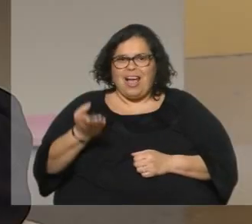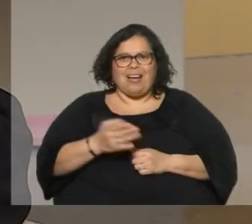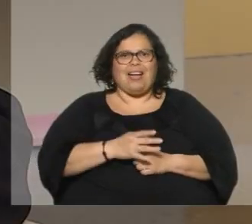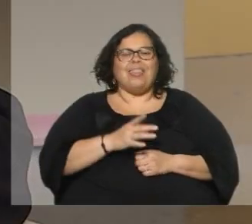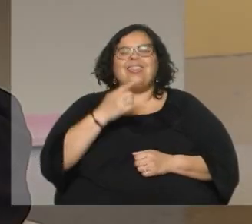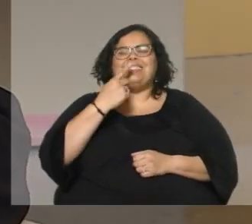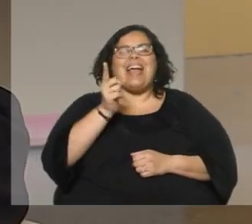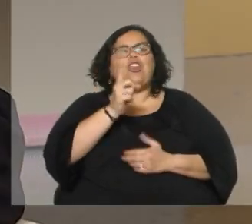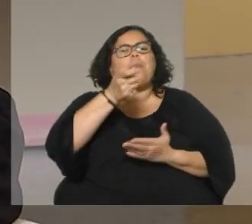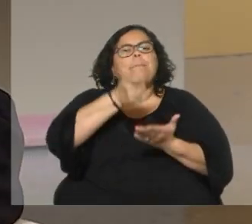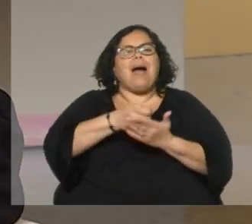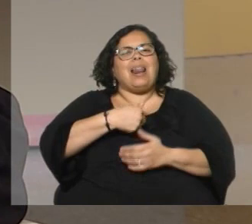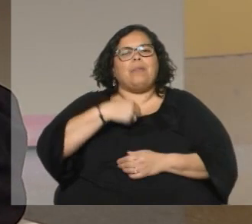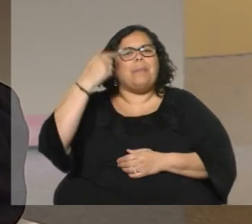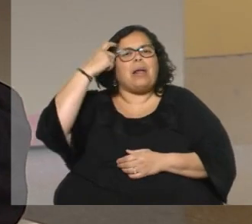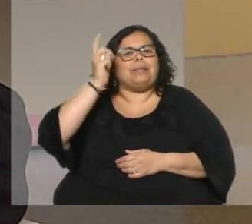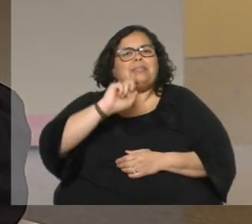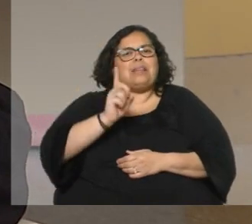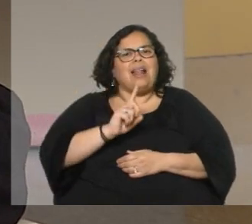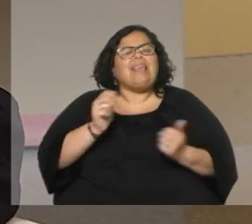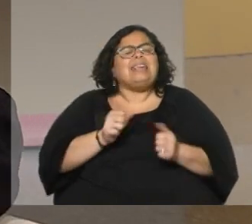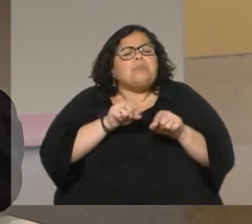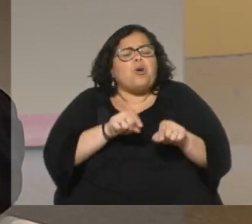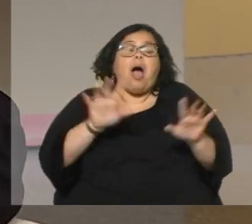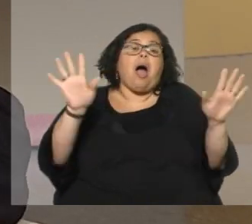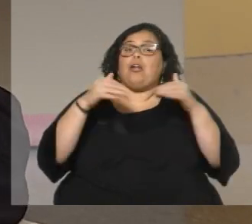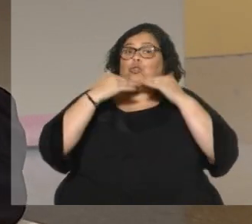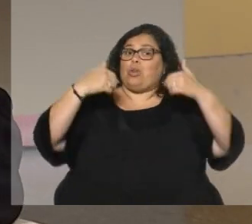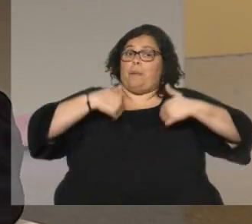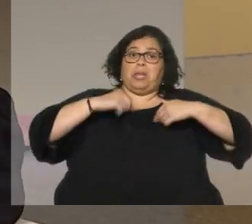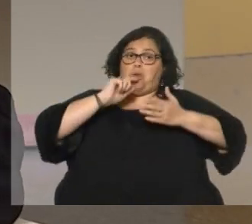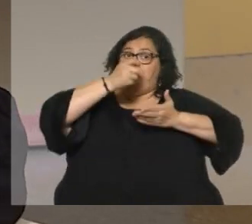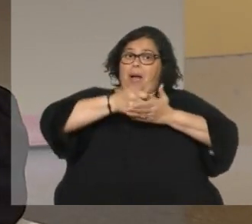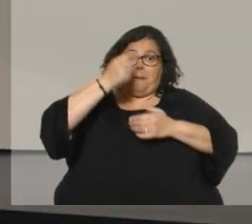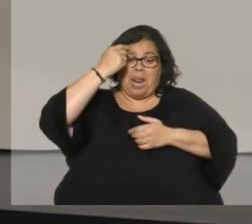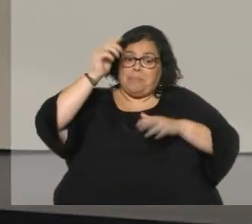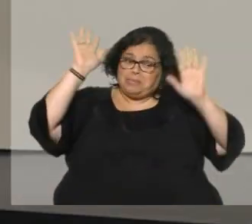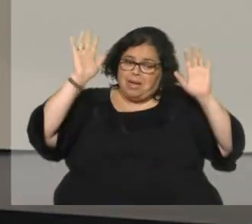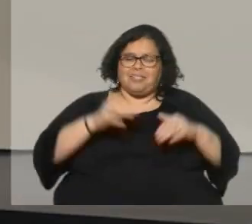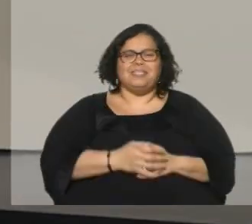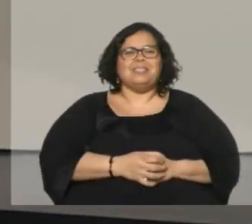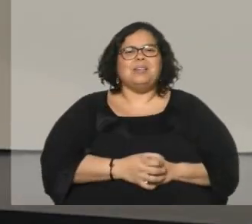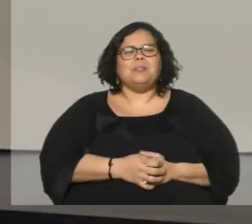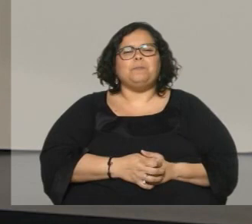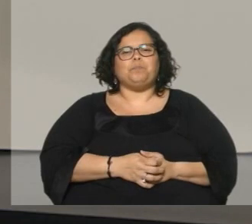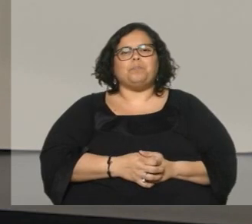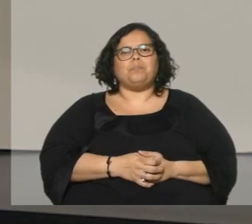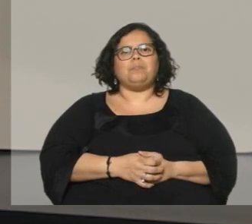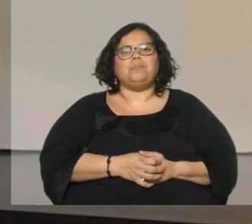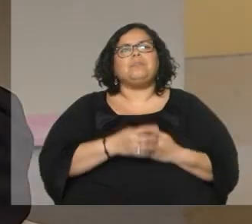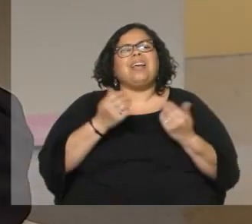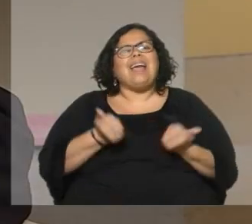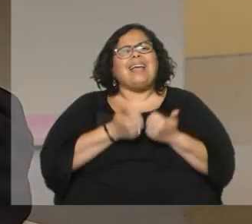pensar decía el negro ¿qué hacemos con esto negro? ah, no sé no me pagan para pensar exactamente ¿qué hiciste hoy?